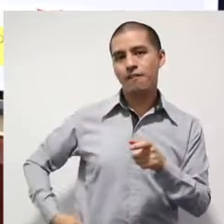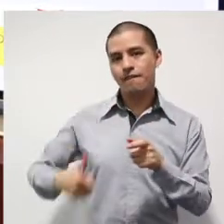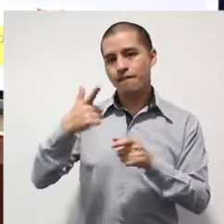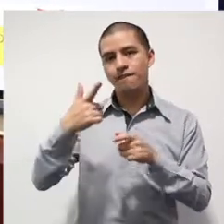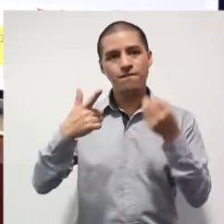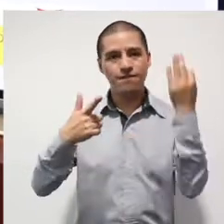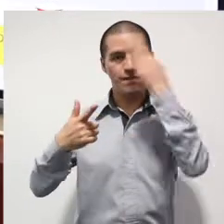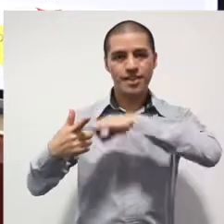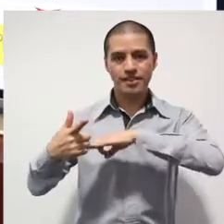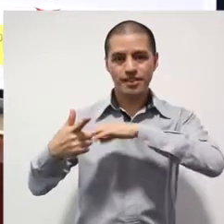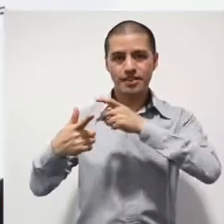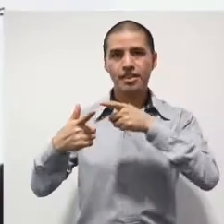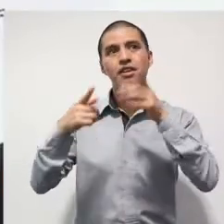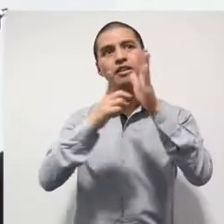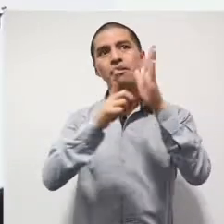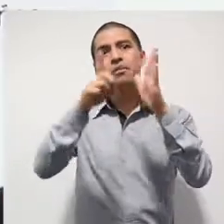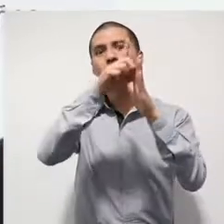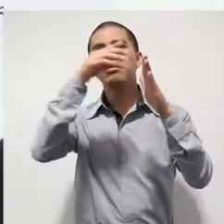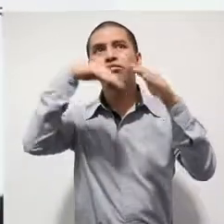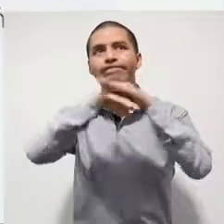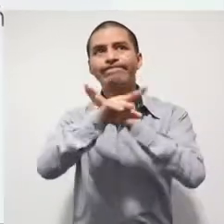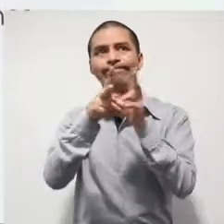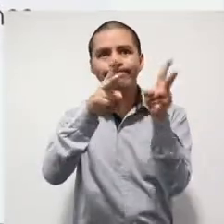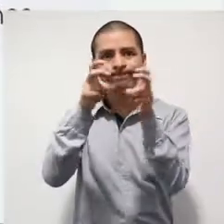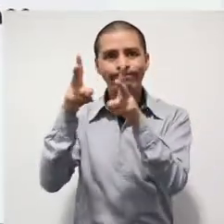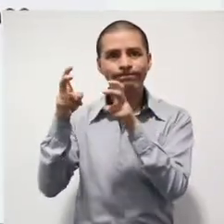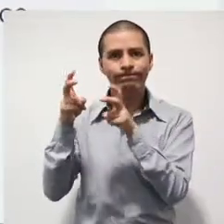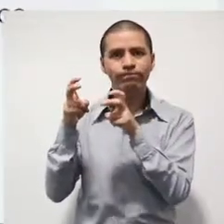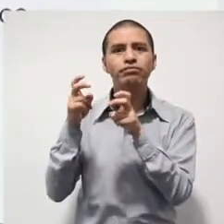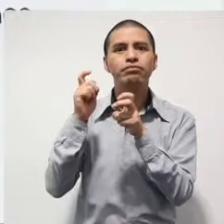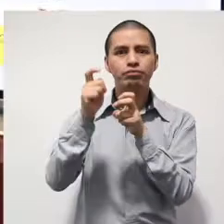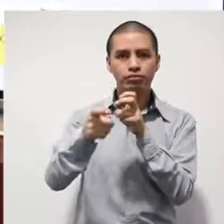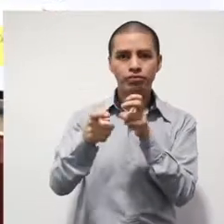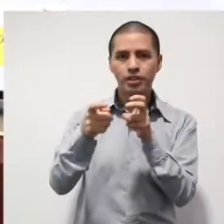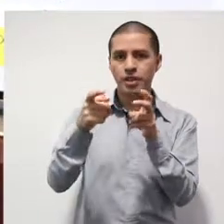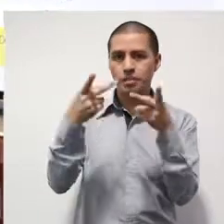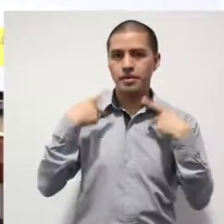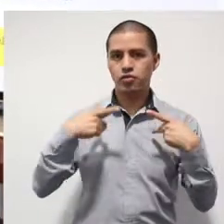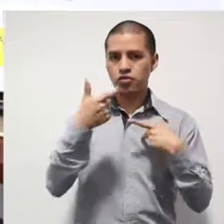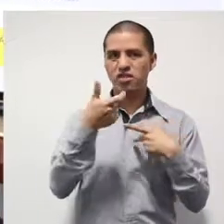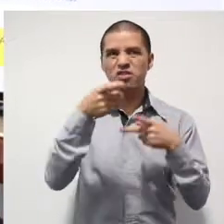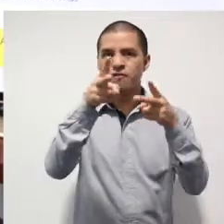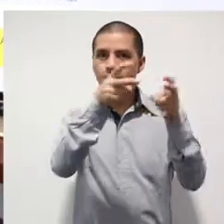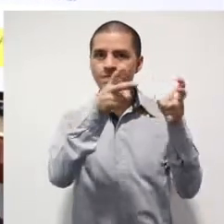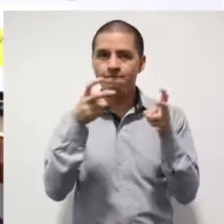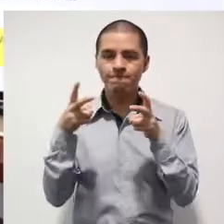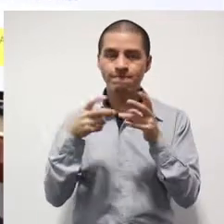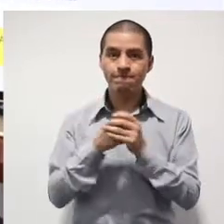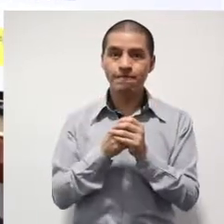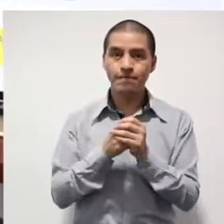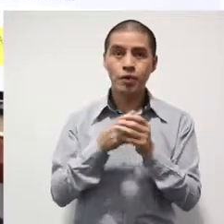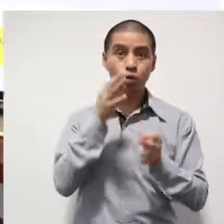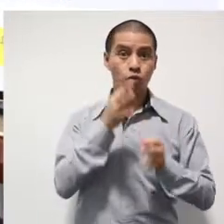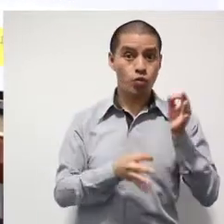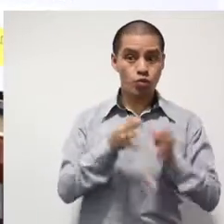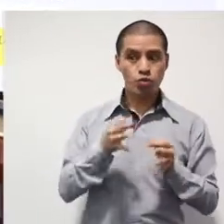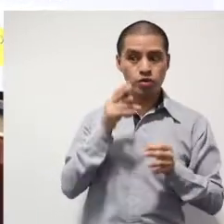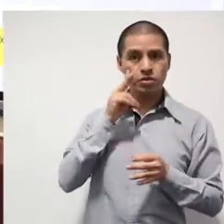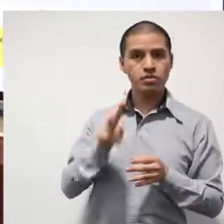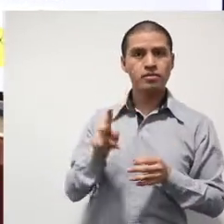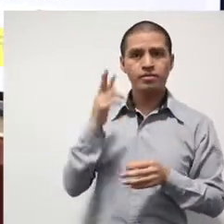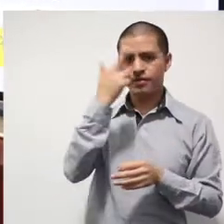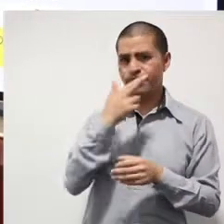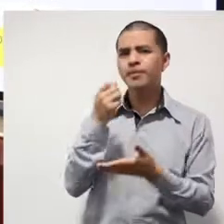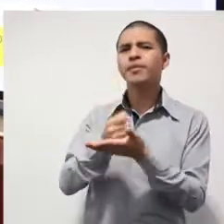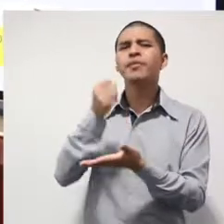arma réplica ingresó a un departamento donde desapoderó de dinero en efectivo. El criterio del juzgador,